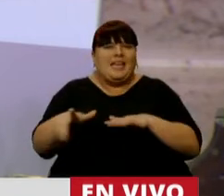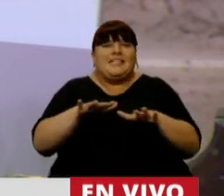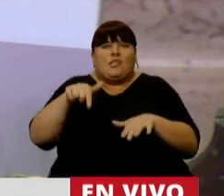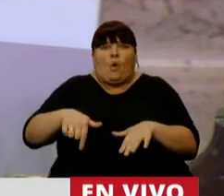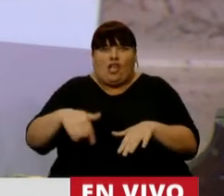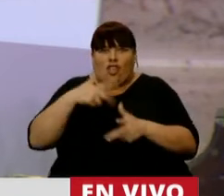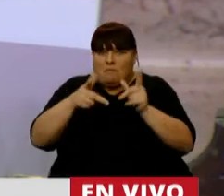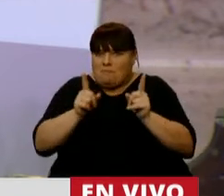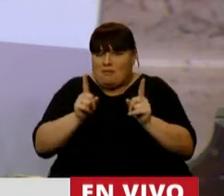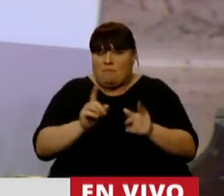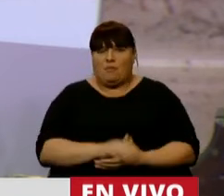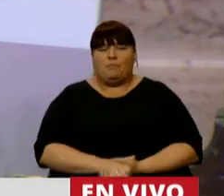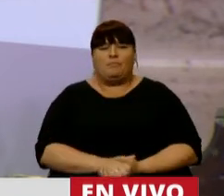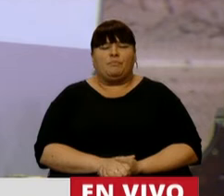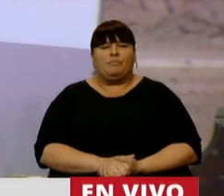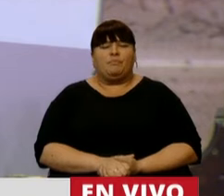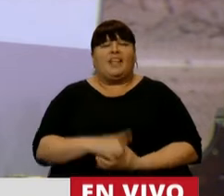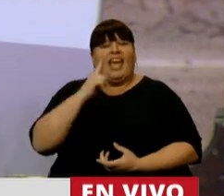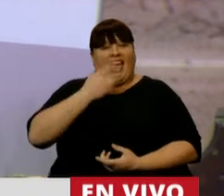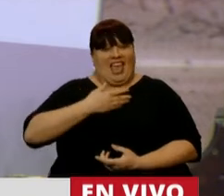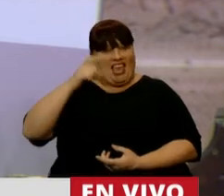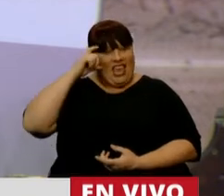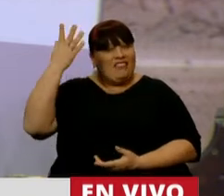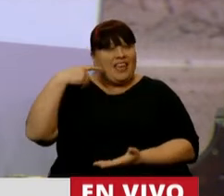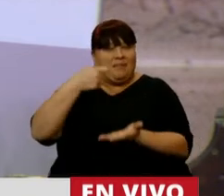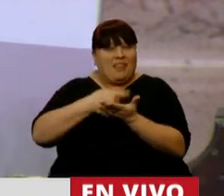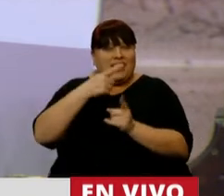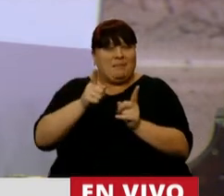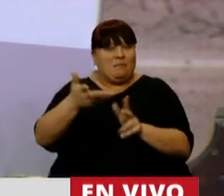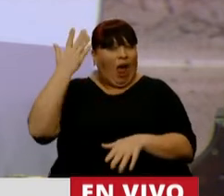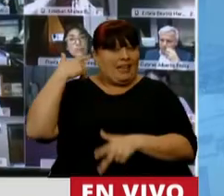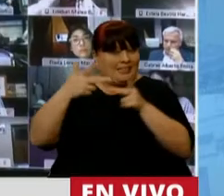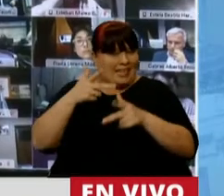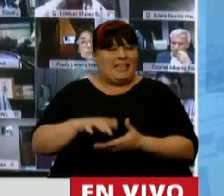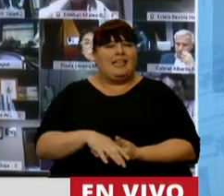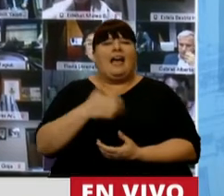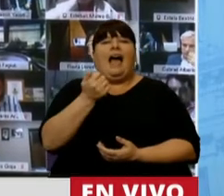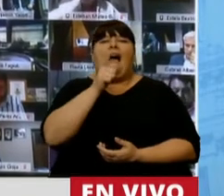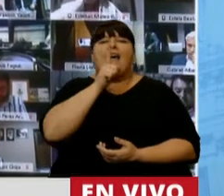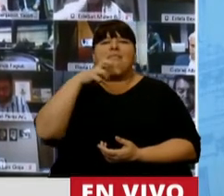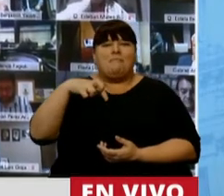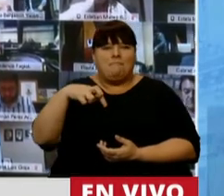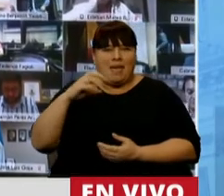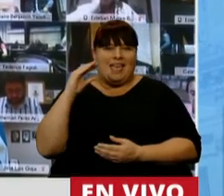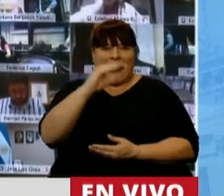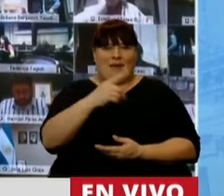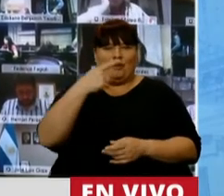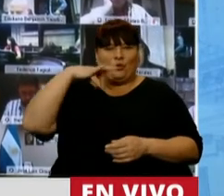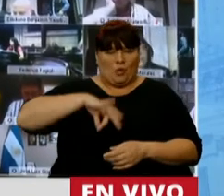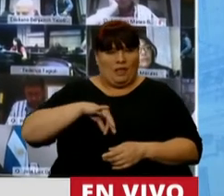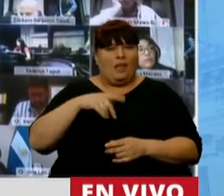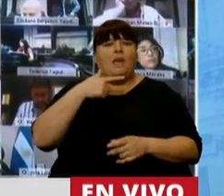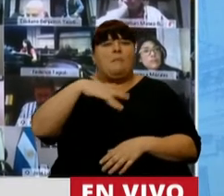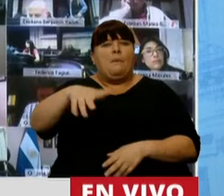contexto que venimos hablando. Y el IFE, como bien han dicho precedentemente, y el ATP, está previsto que se